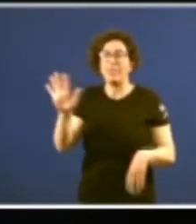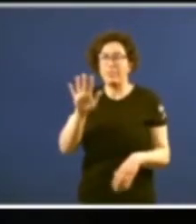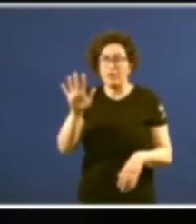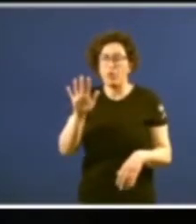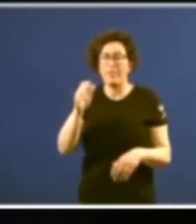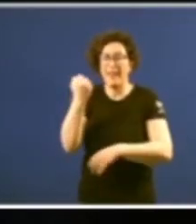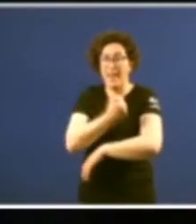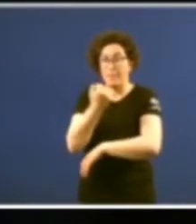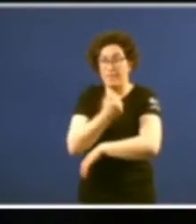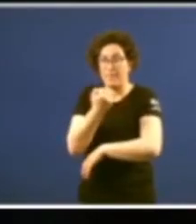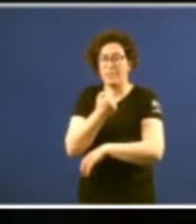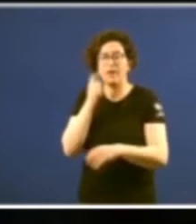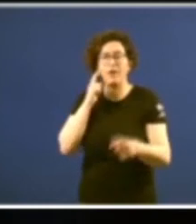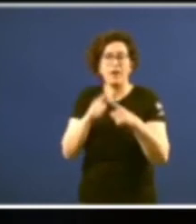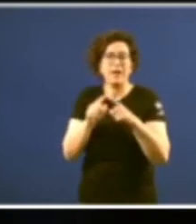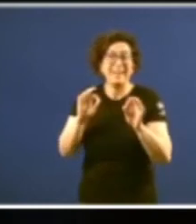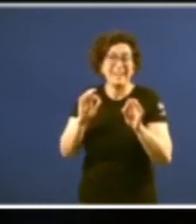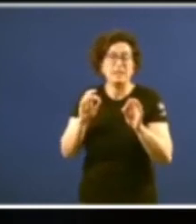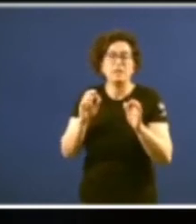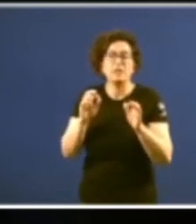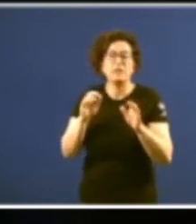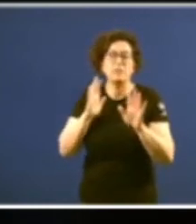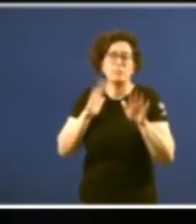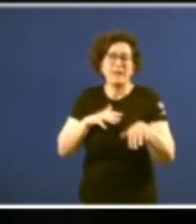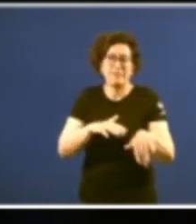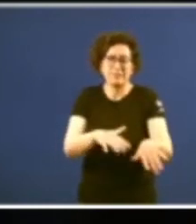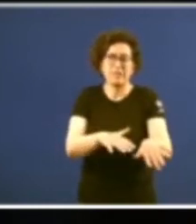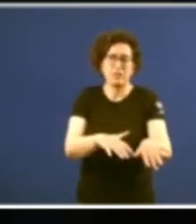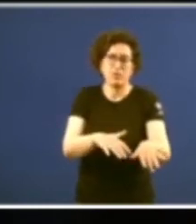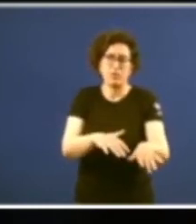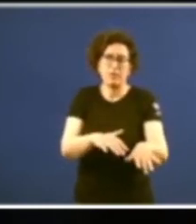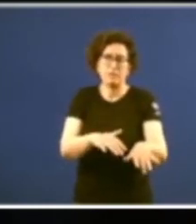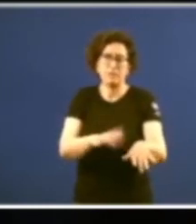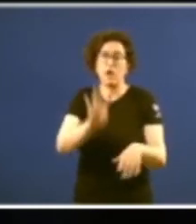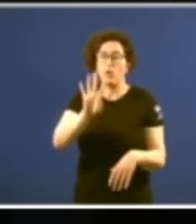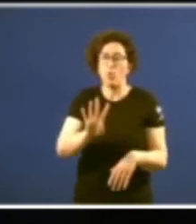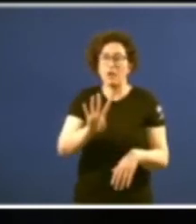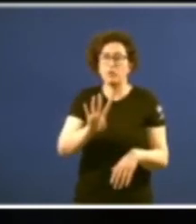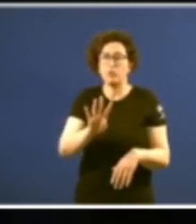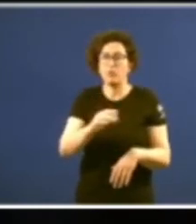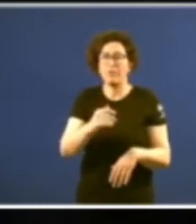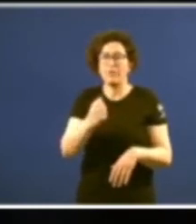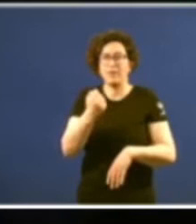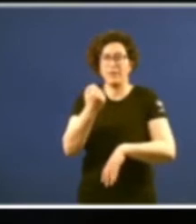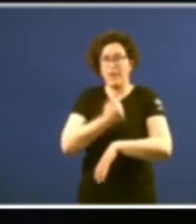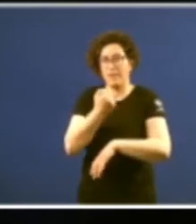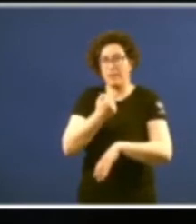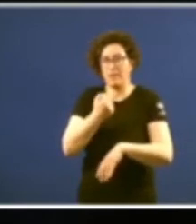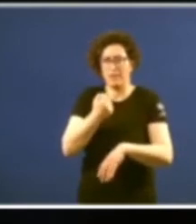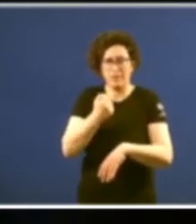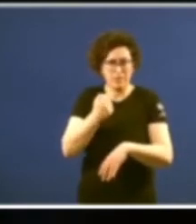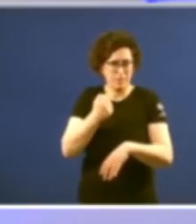que recolle as manifestacións do día 4 de Nadal a famosa